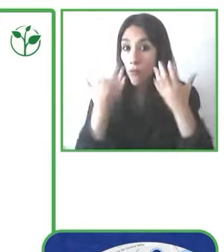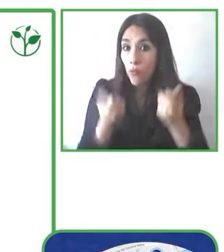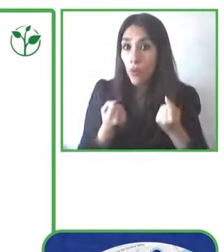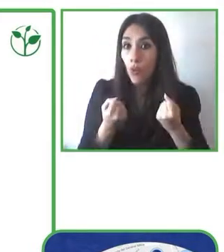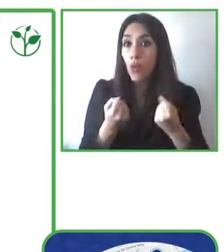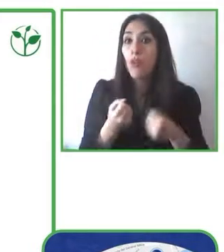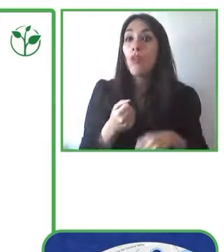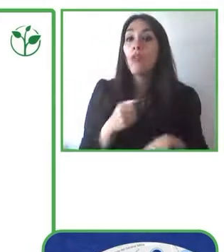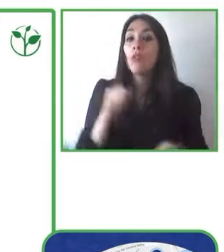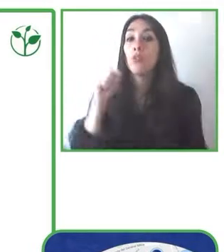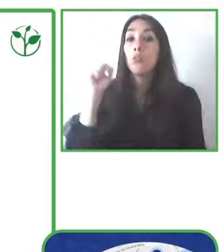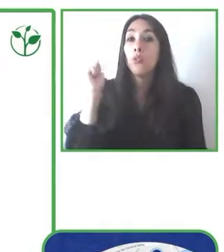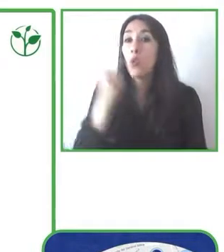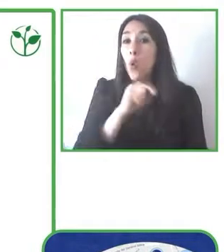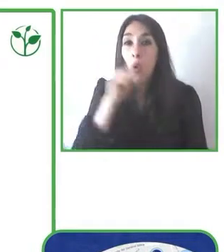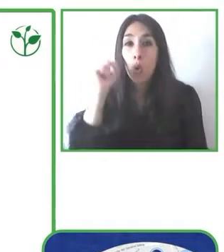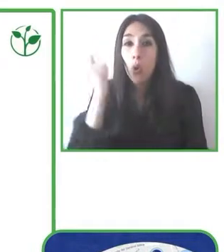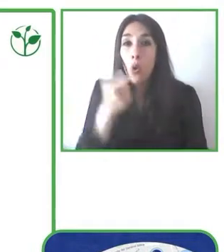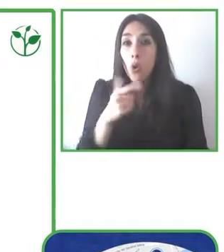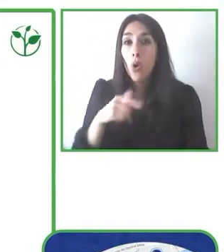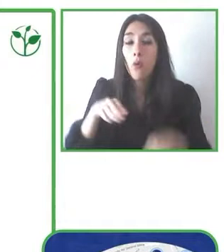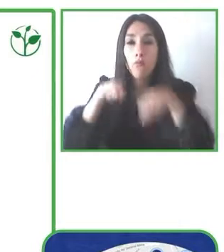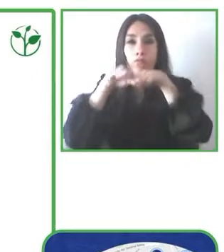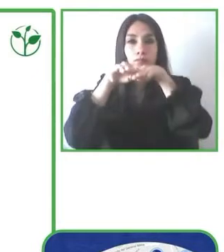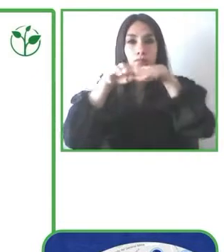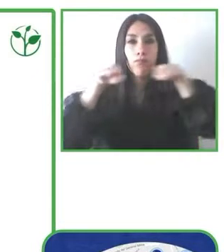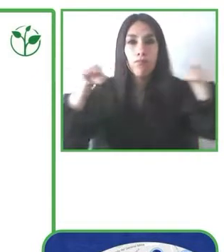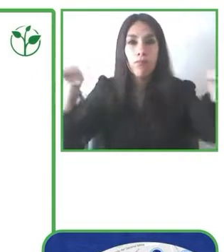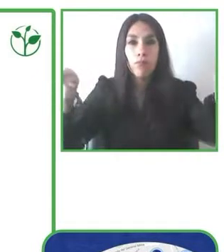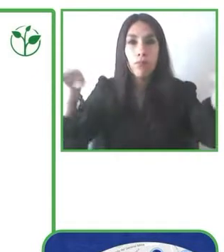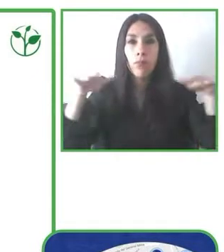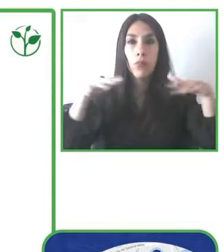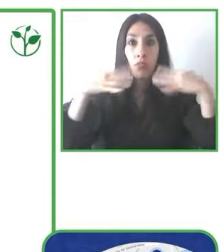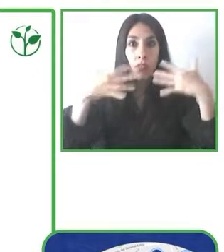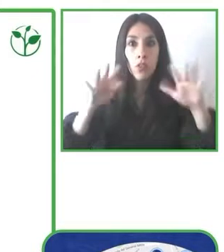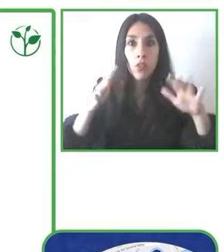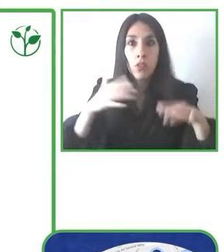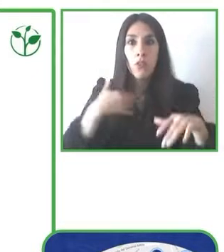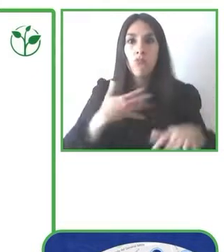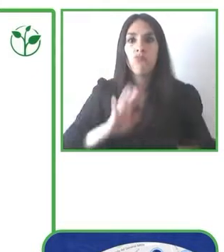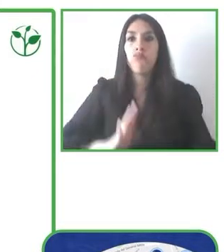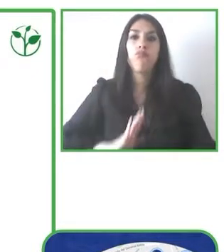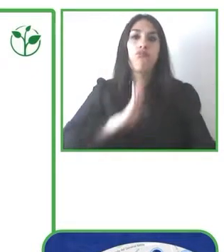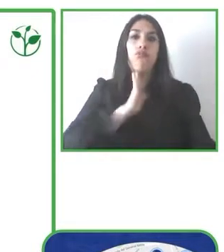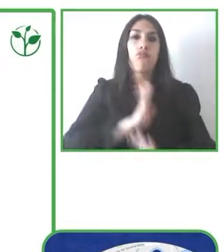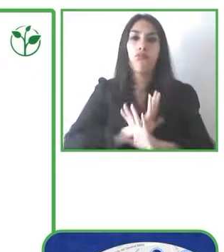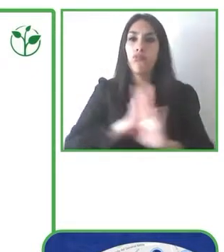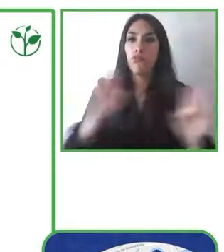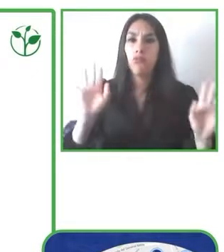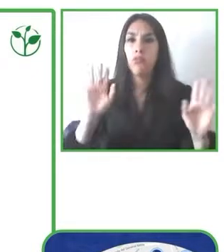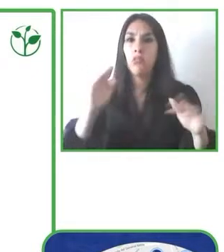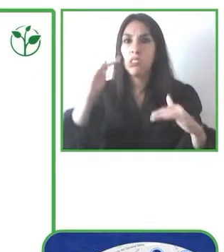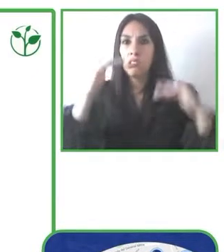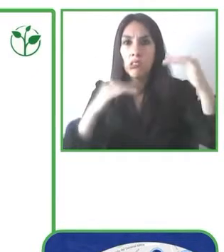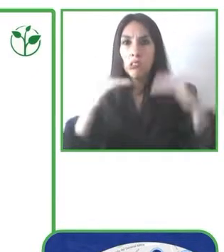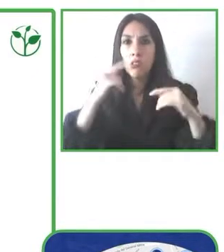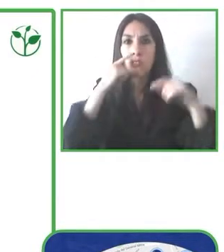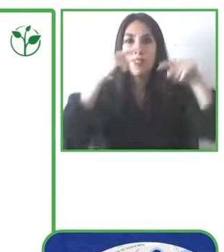estacionamientos, en otros como carga y descarga, zona de pago y todo eso. Bueno, pues esto, por lo menos en Europa,